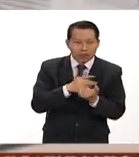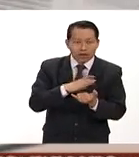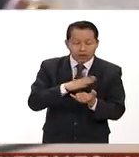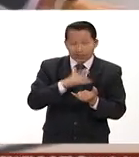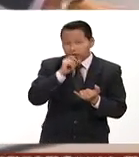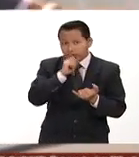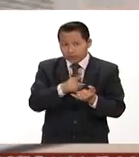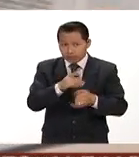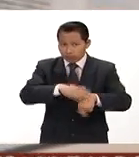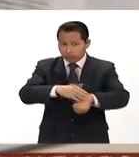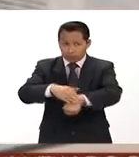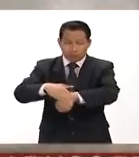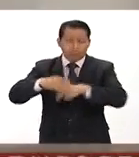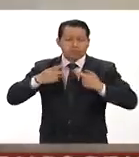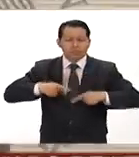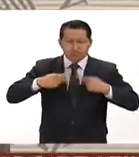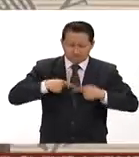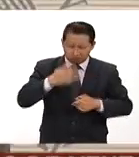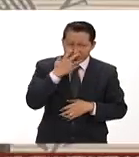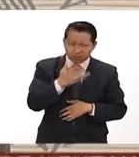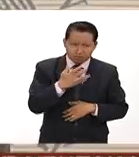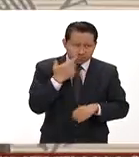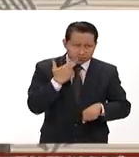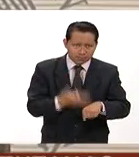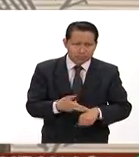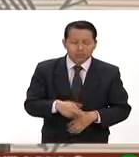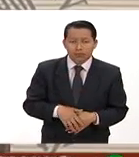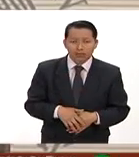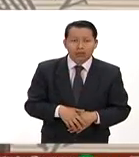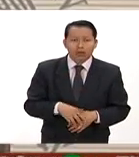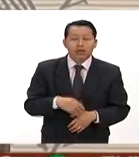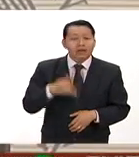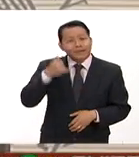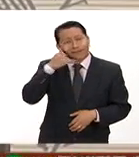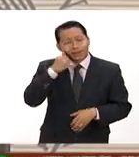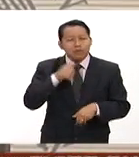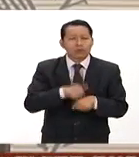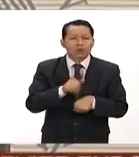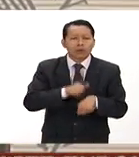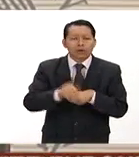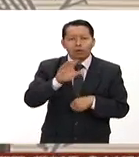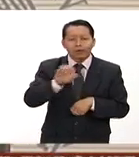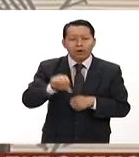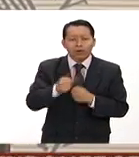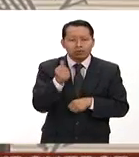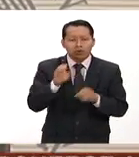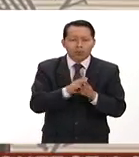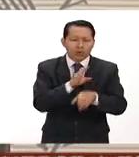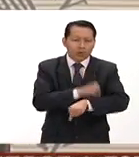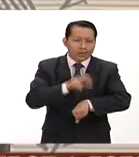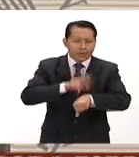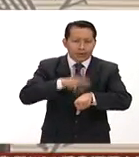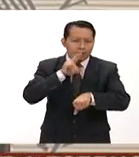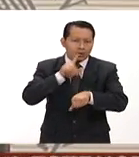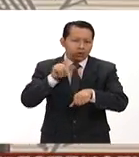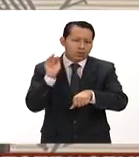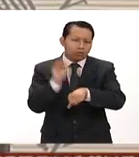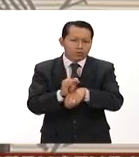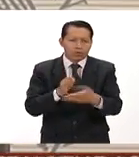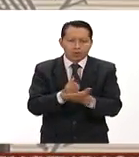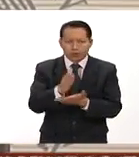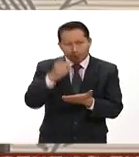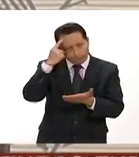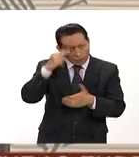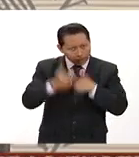corresponsabilidad de la ciudadanía La línea 911 es la línea dedicada justo a coordinar y mejorar el acceso a